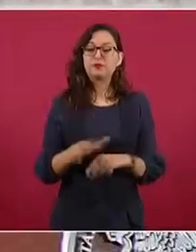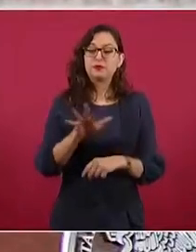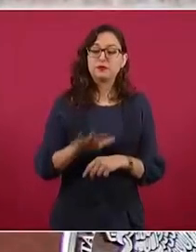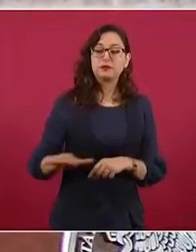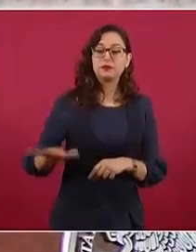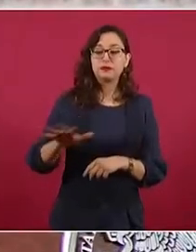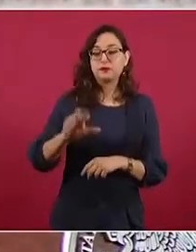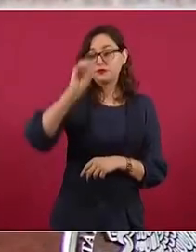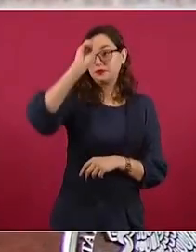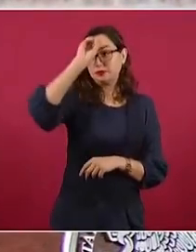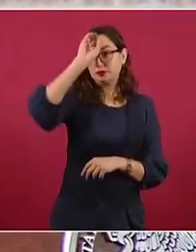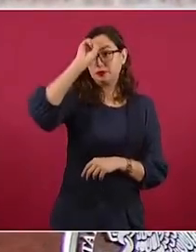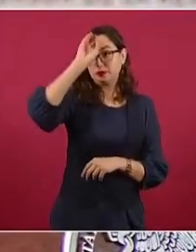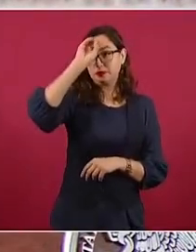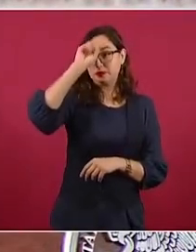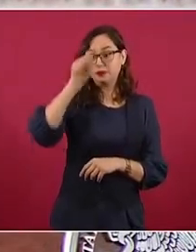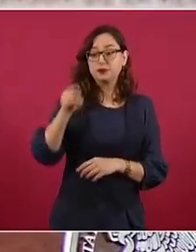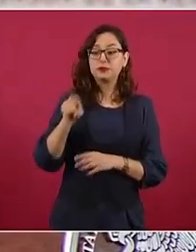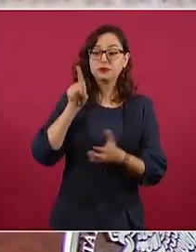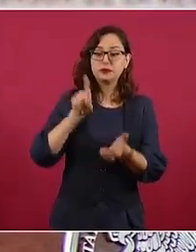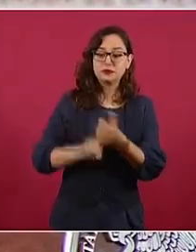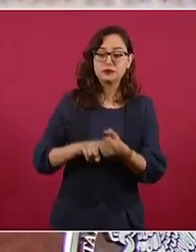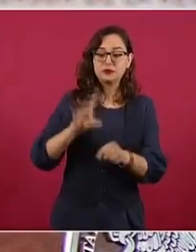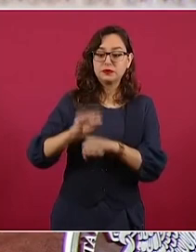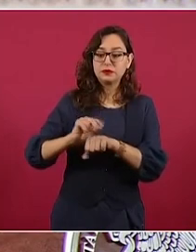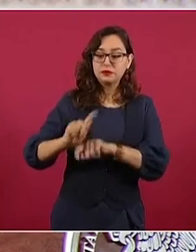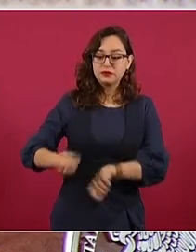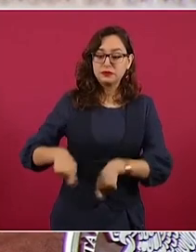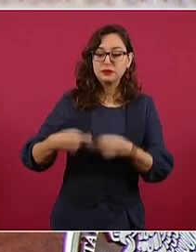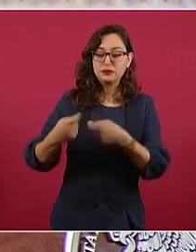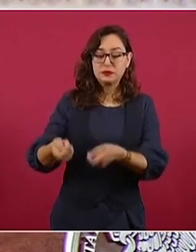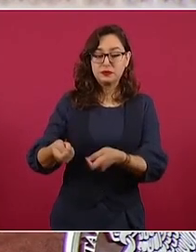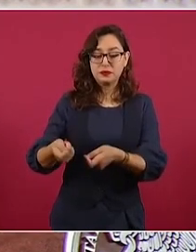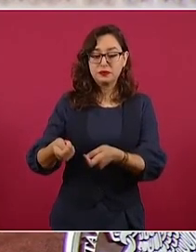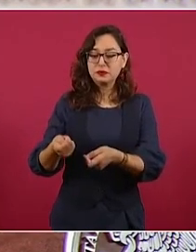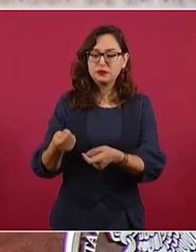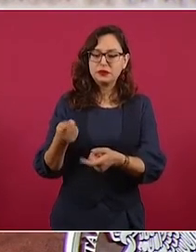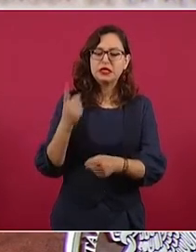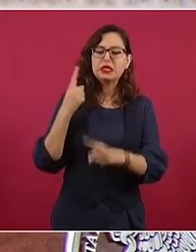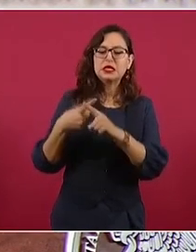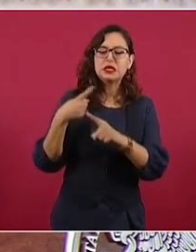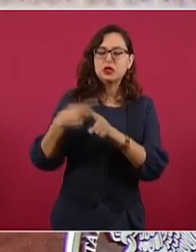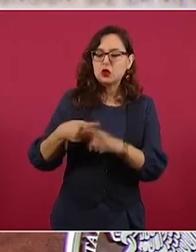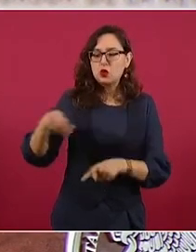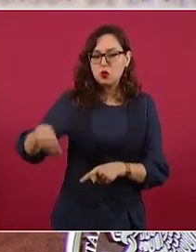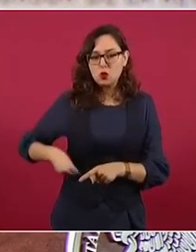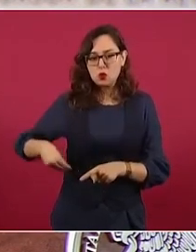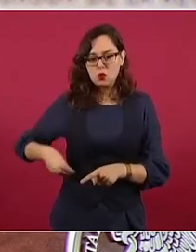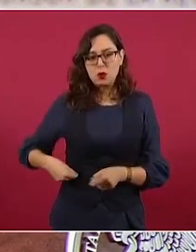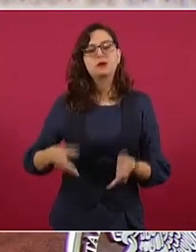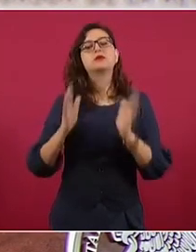de las concesiones mineras y todo lo que